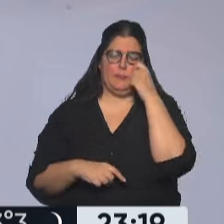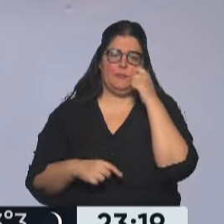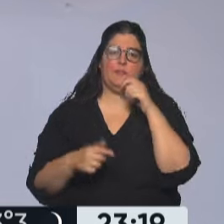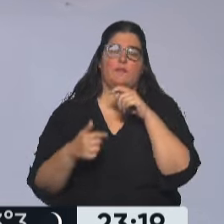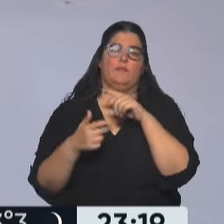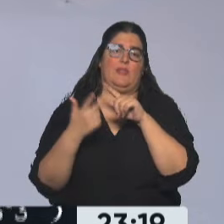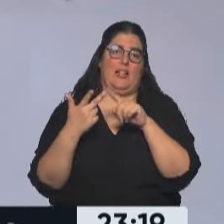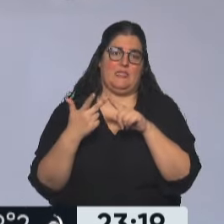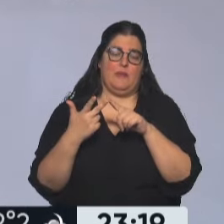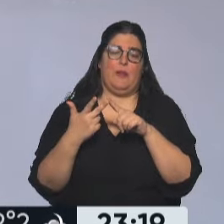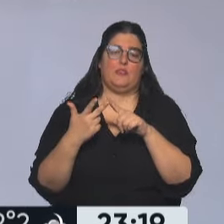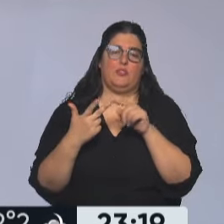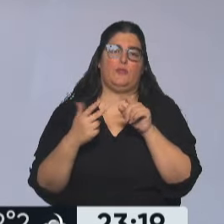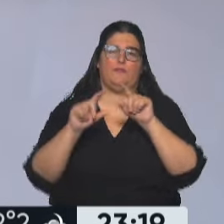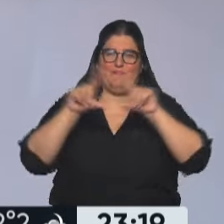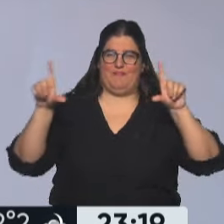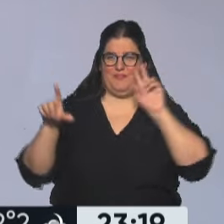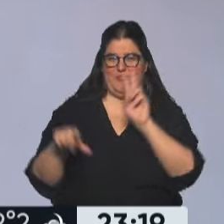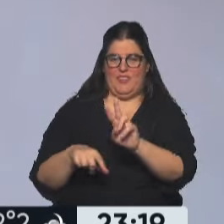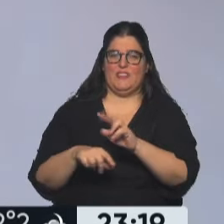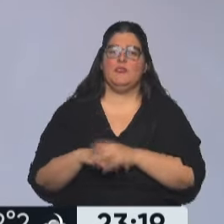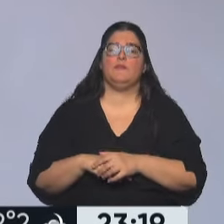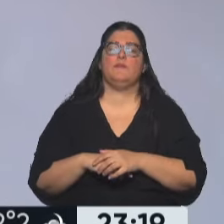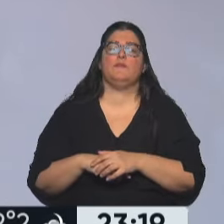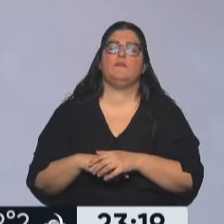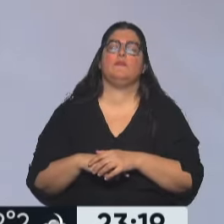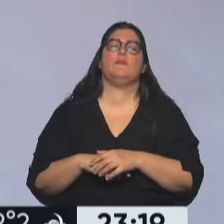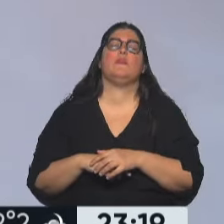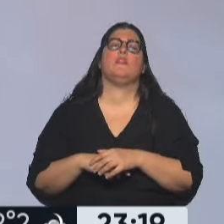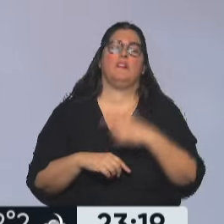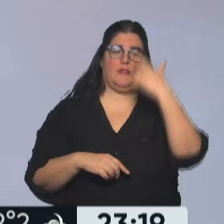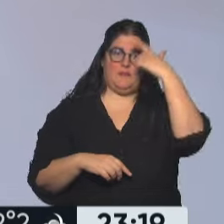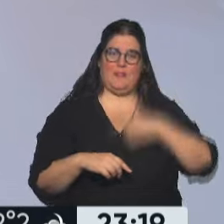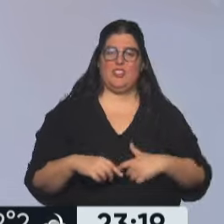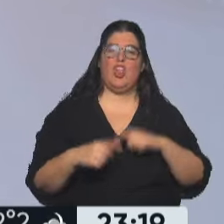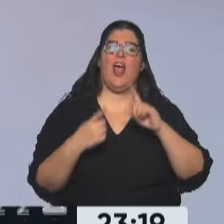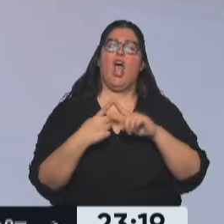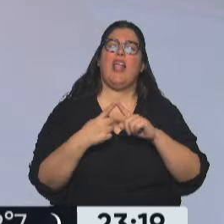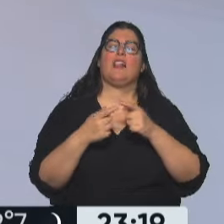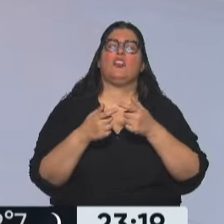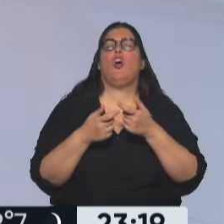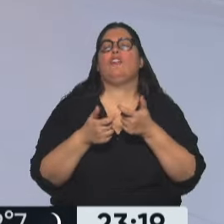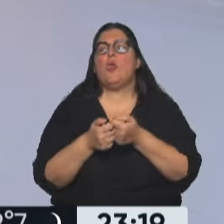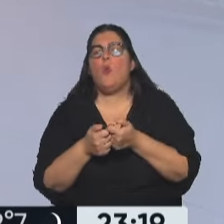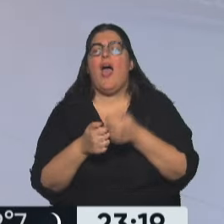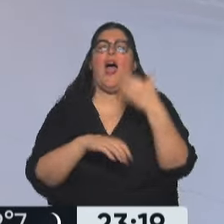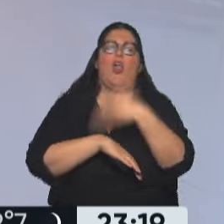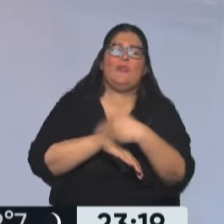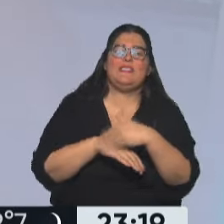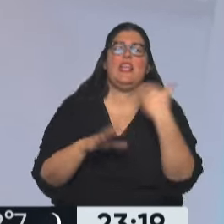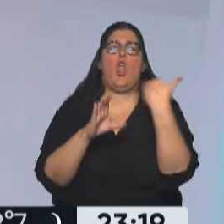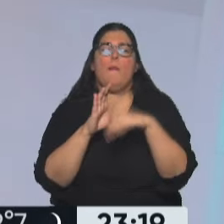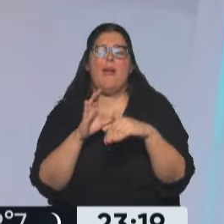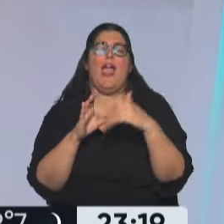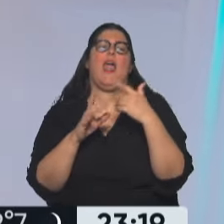paso que vas a ver en pantalla es que vas a tener que chequear los datos de contacto. Y a esto me refiero tanto al correo electrónico